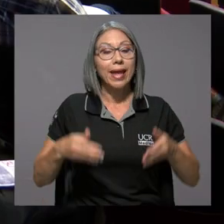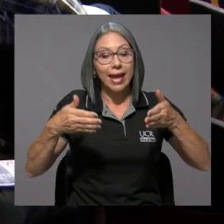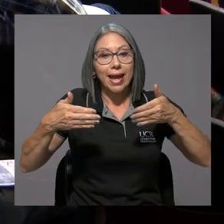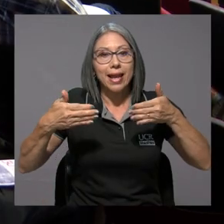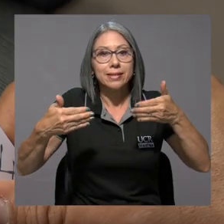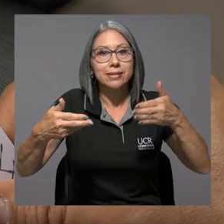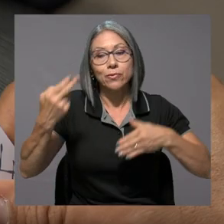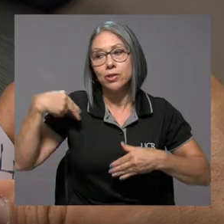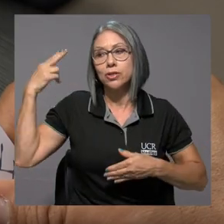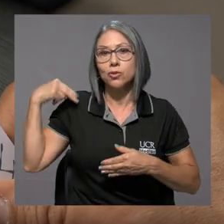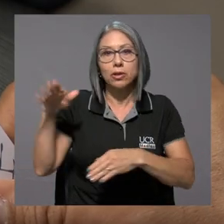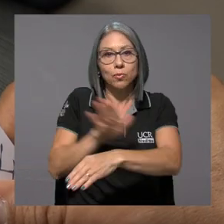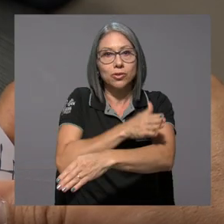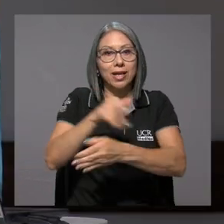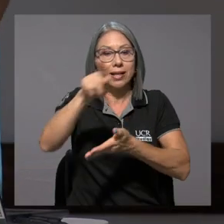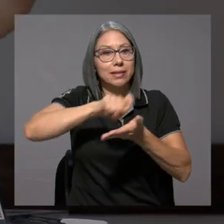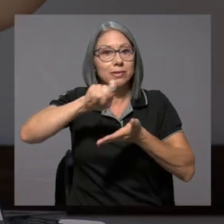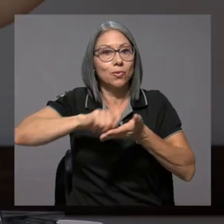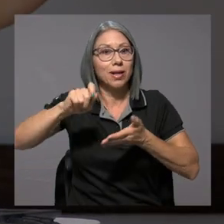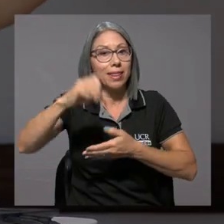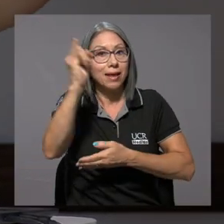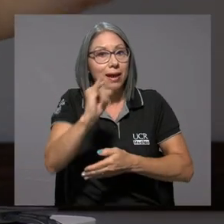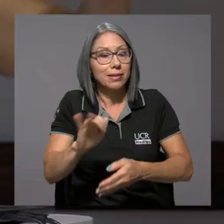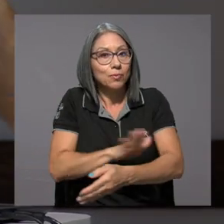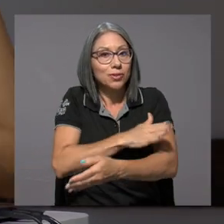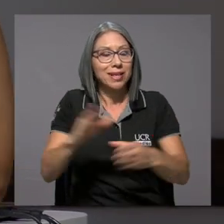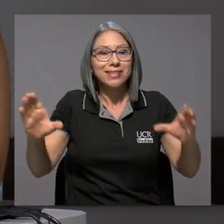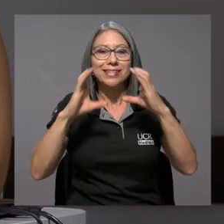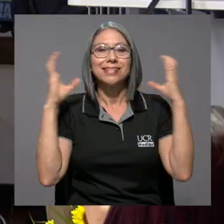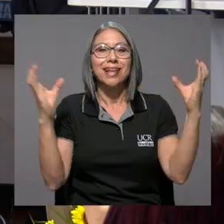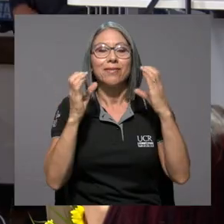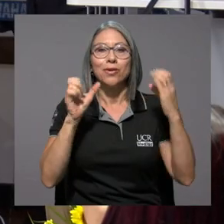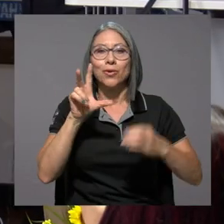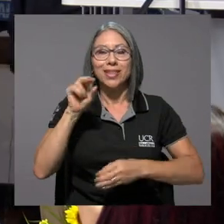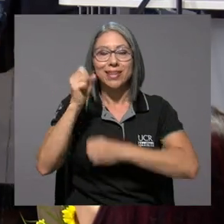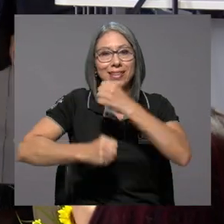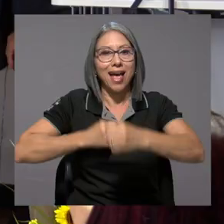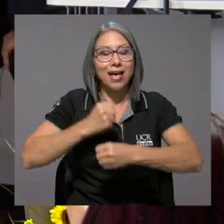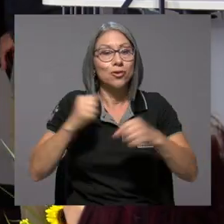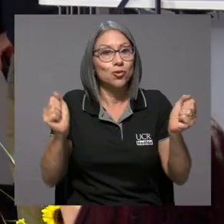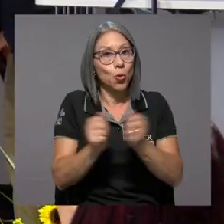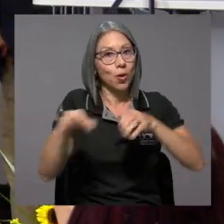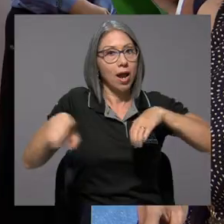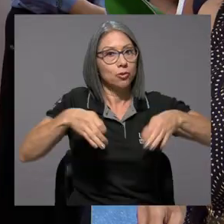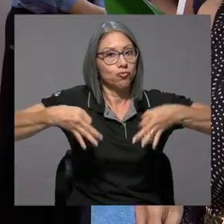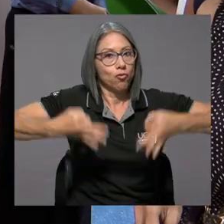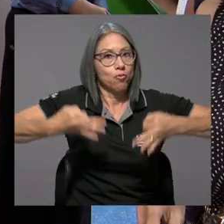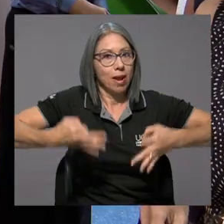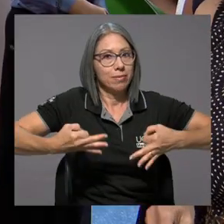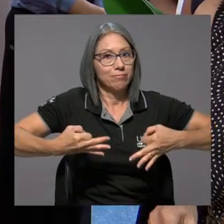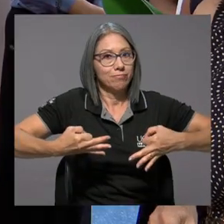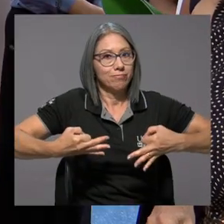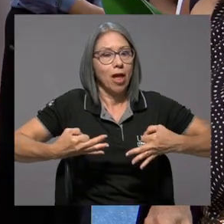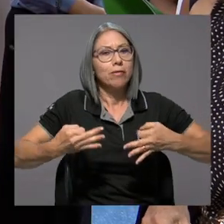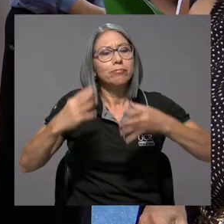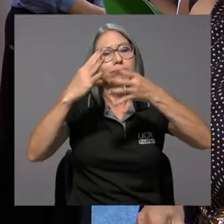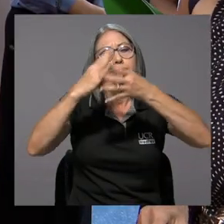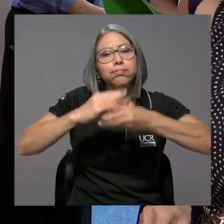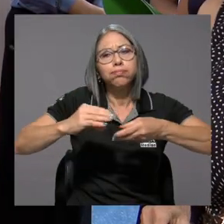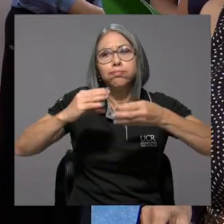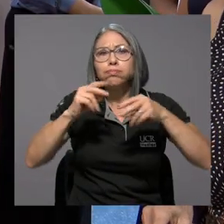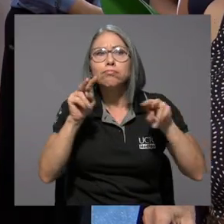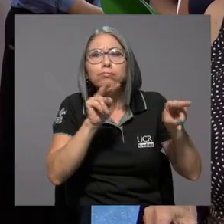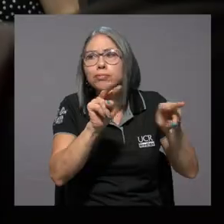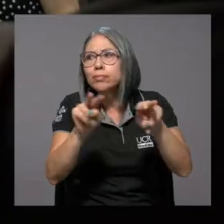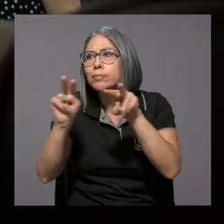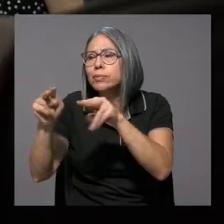El Archivo Histórico Musical de la Escuela de Artes Musicales celebró su 30 aniversario con un acto formal, un recorrido por los nuevos